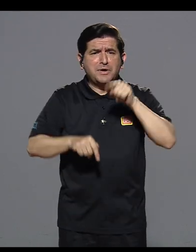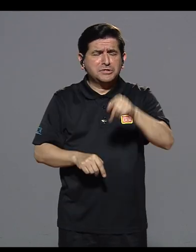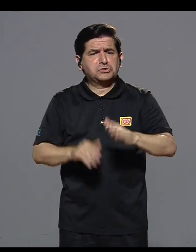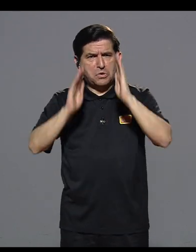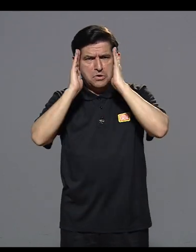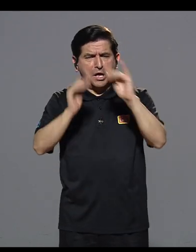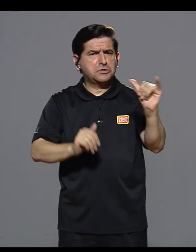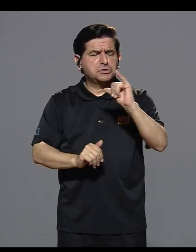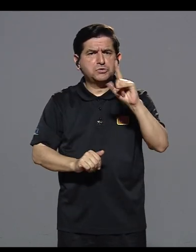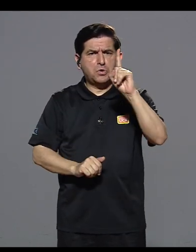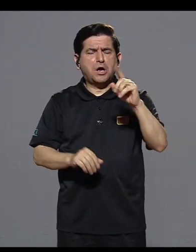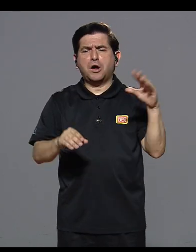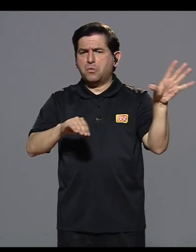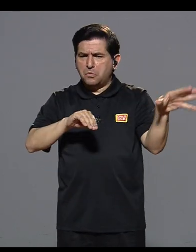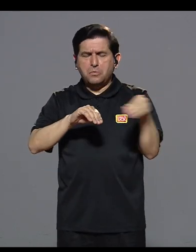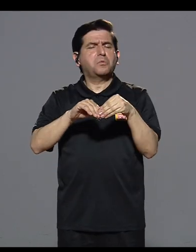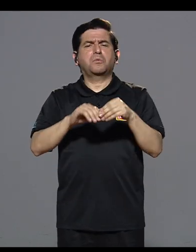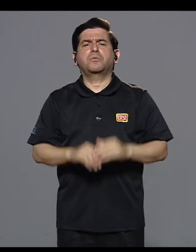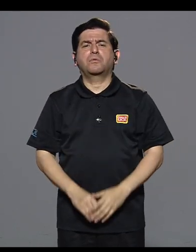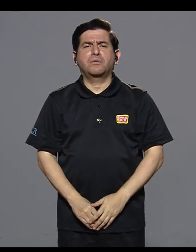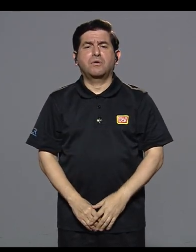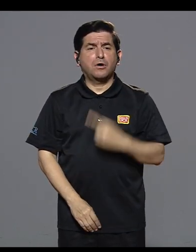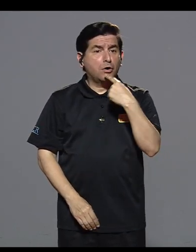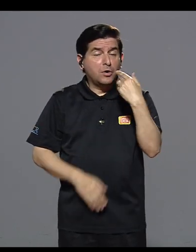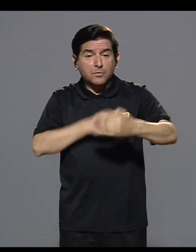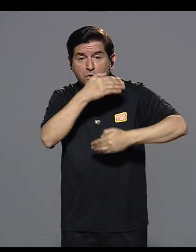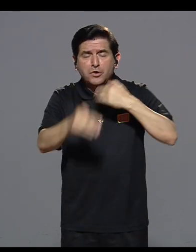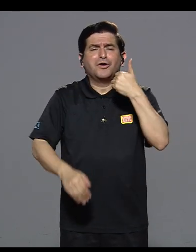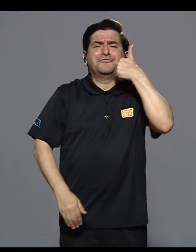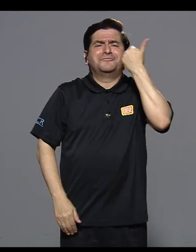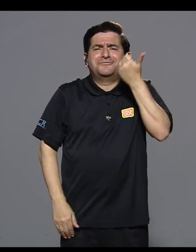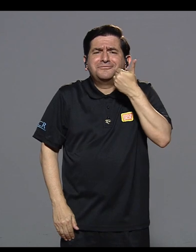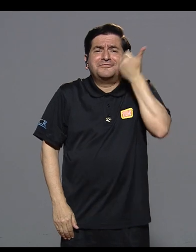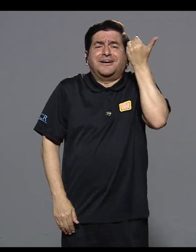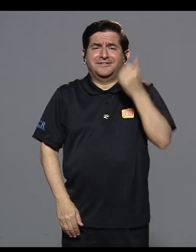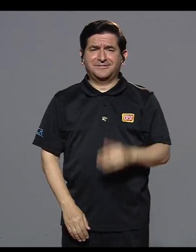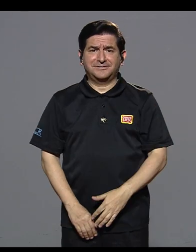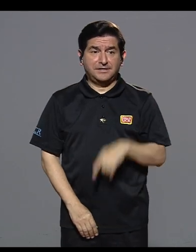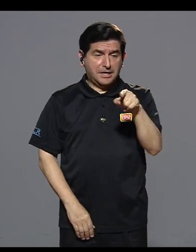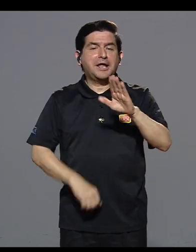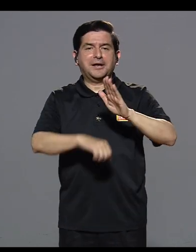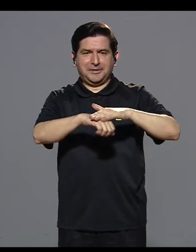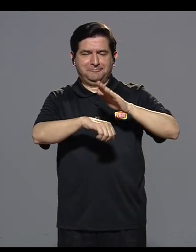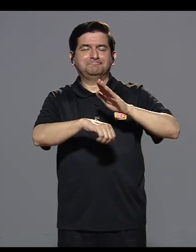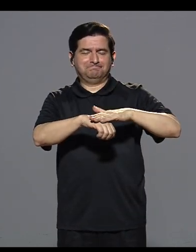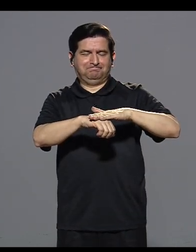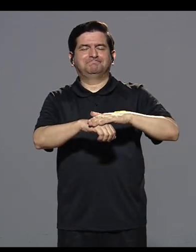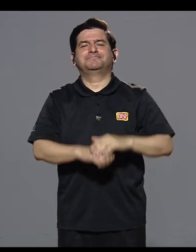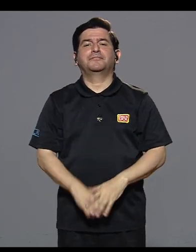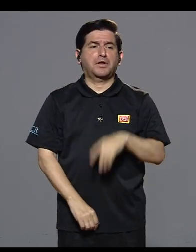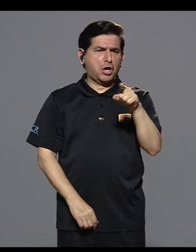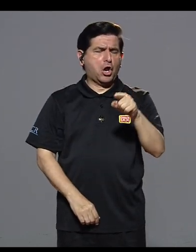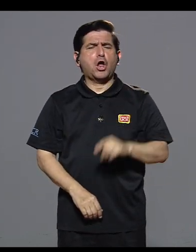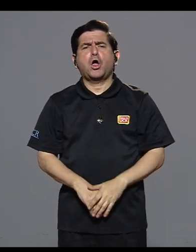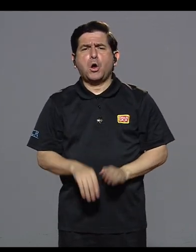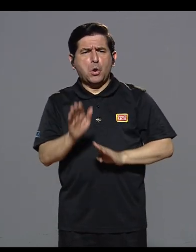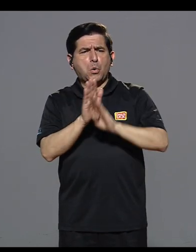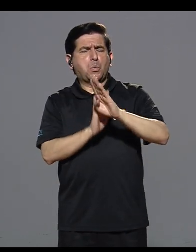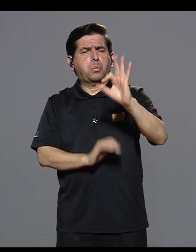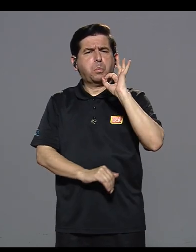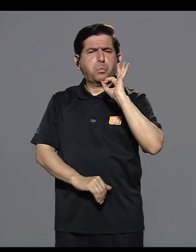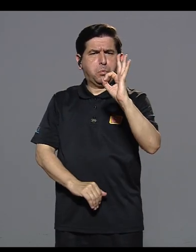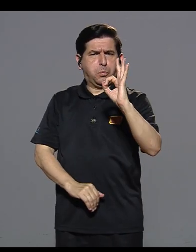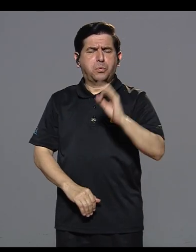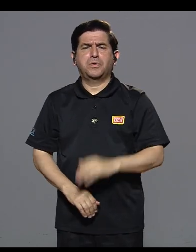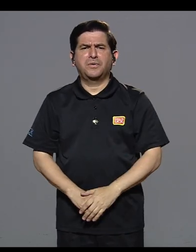Desde el primer día, la gente lo trató como uno más. Y como te digo, ha sido un proceso muy fácil porque él lo ha permitido así,